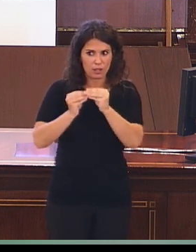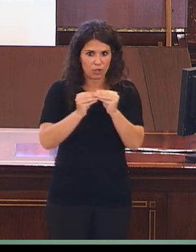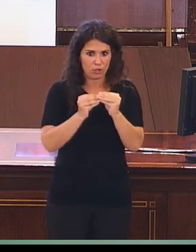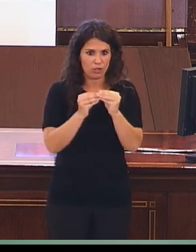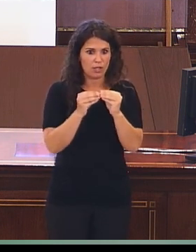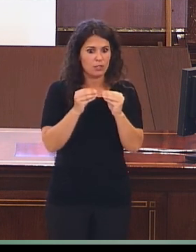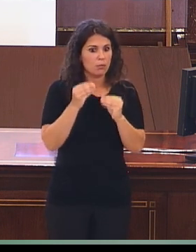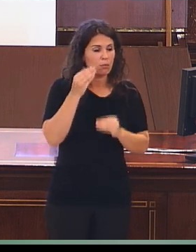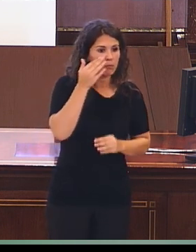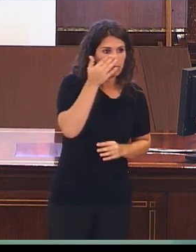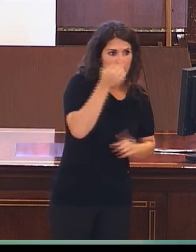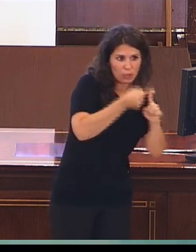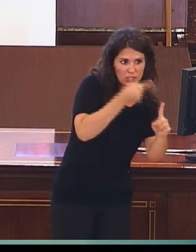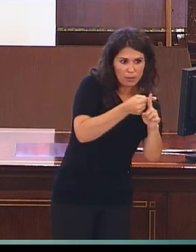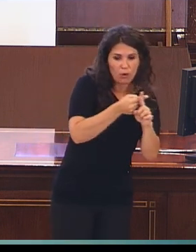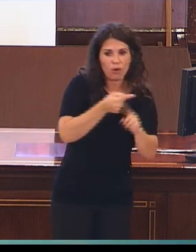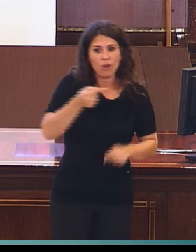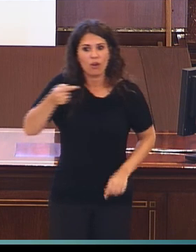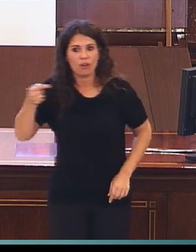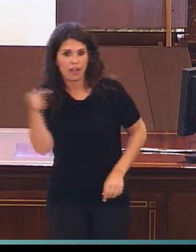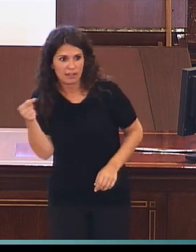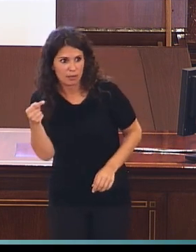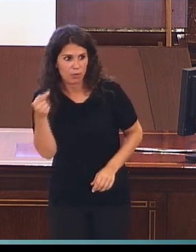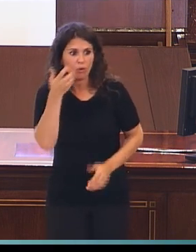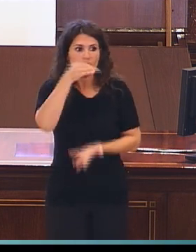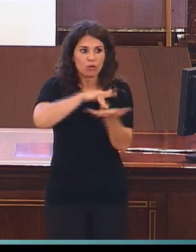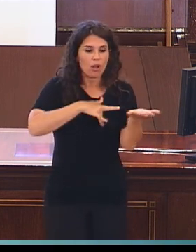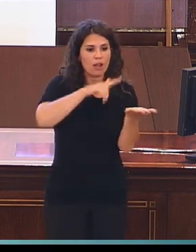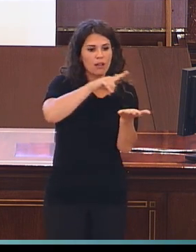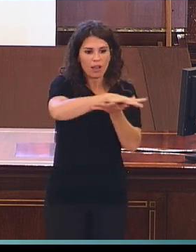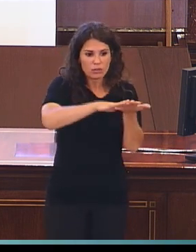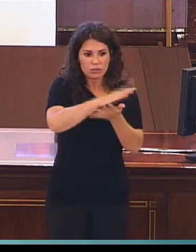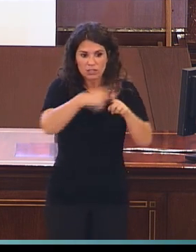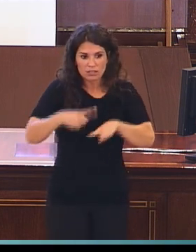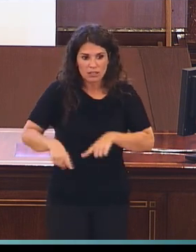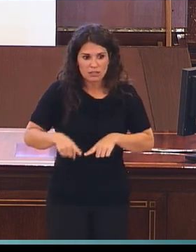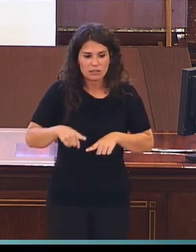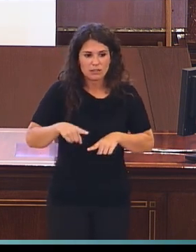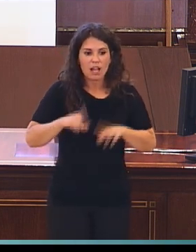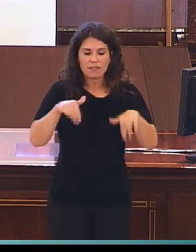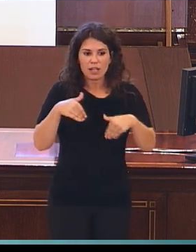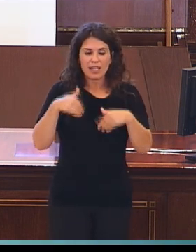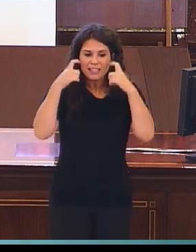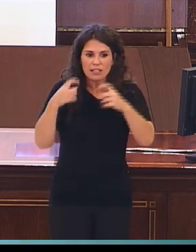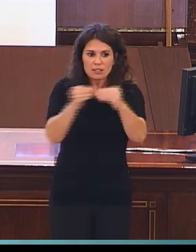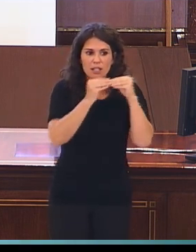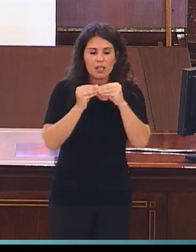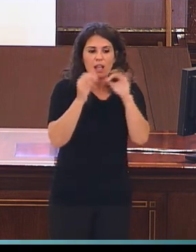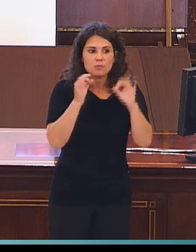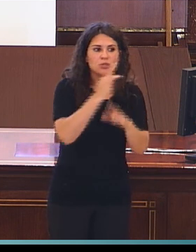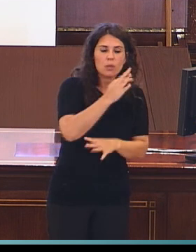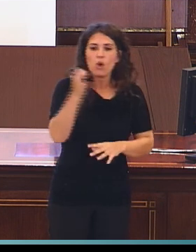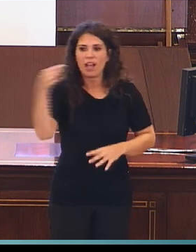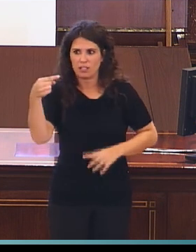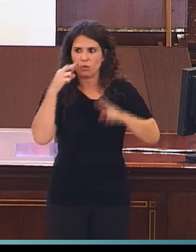el intentar la estandarización entre distintas lenguas de signos. La cuarta parte va